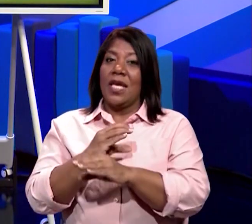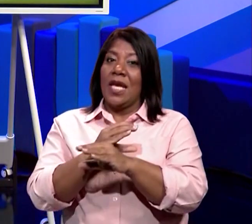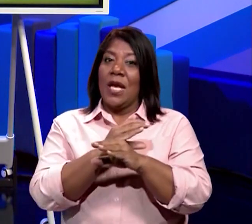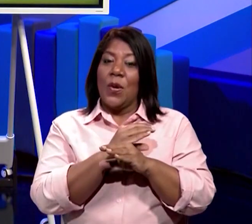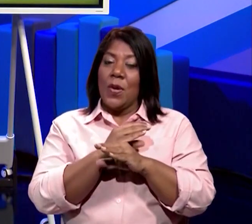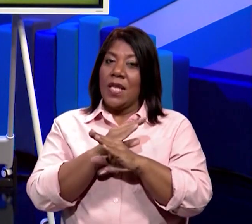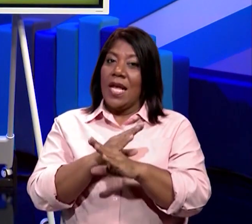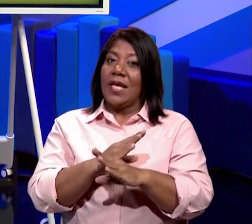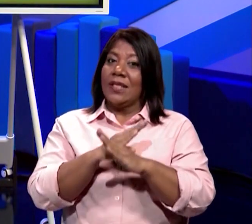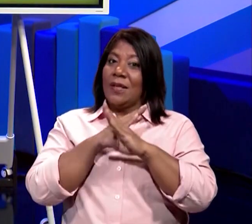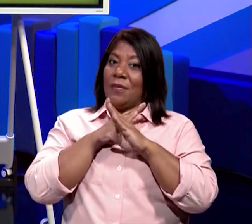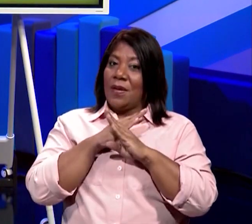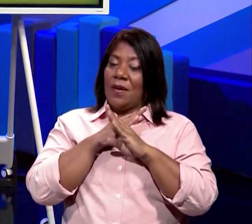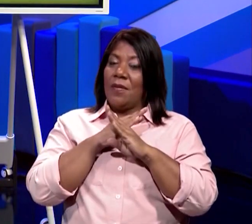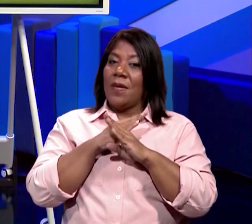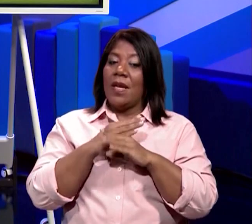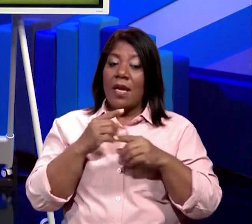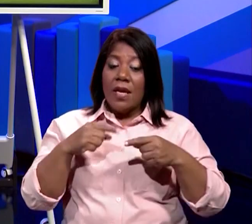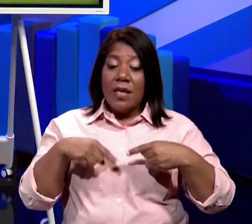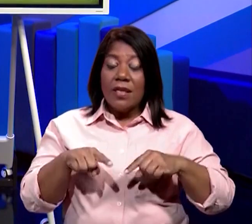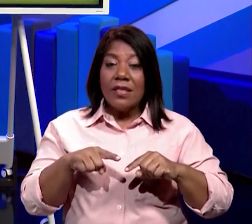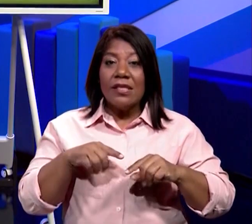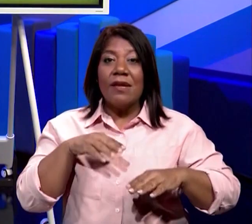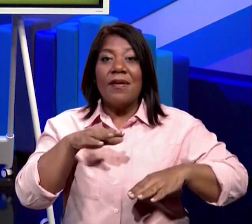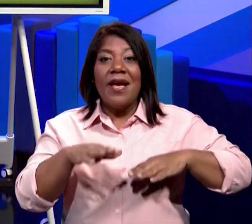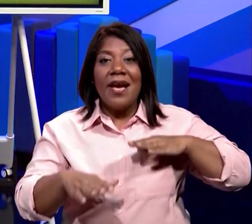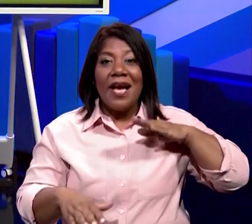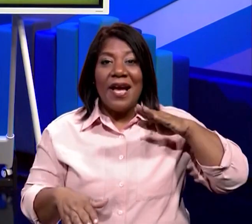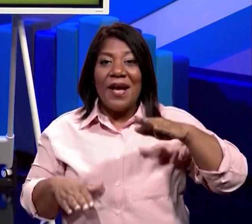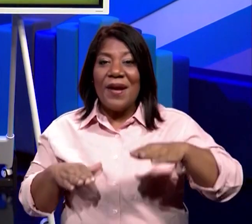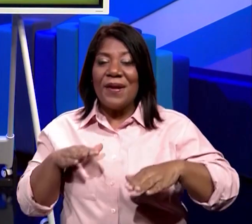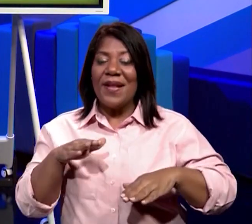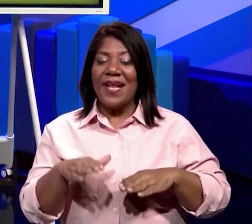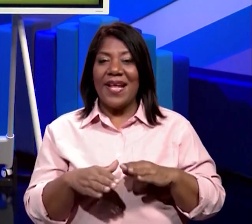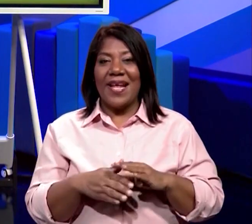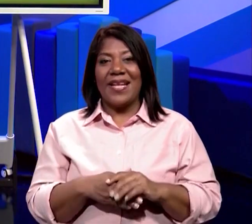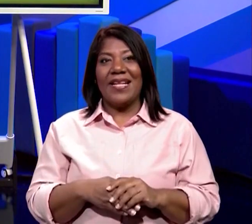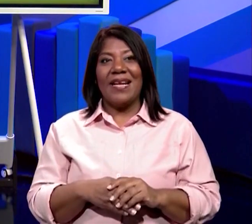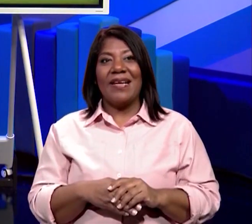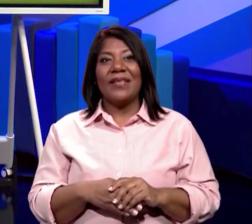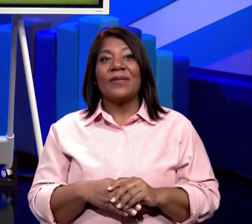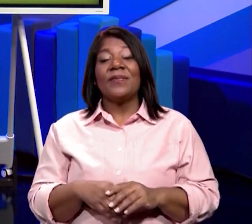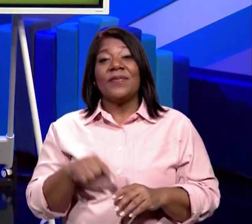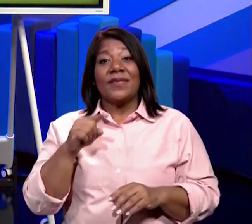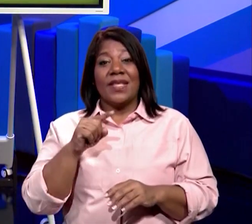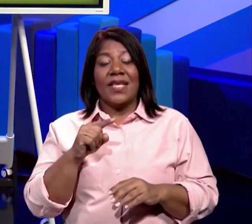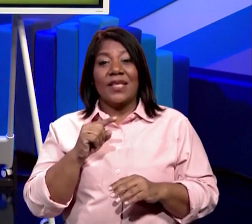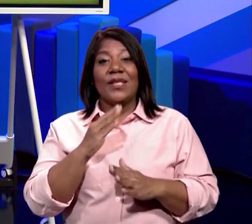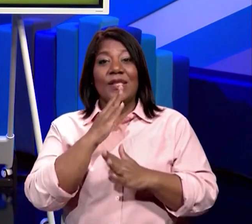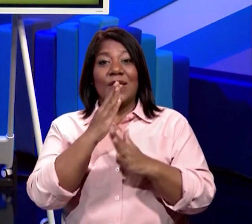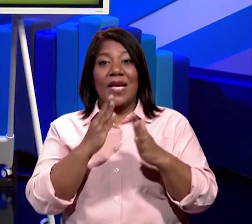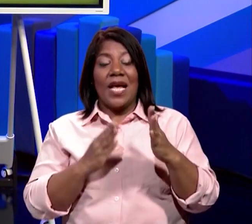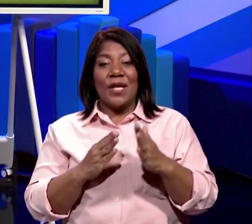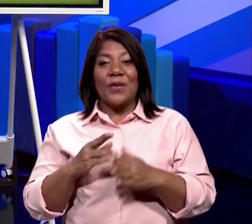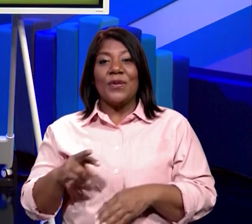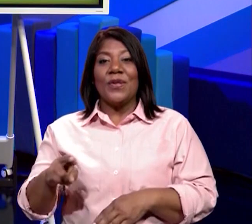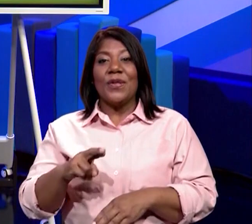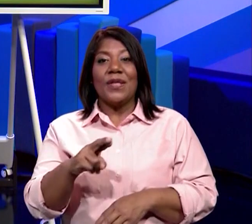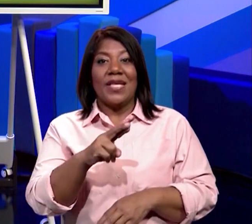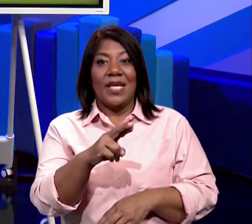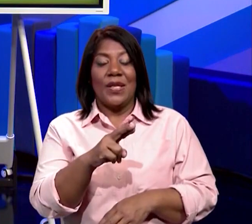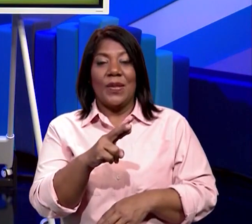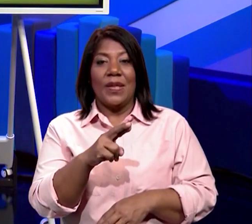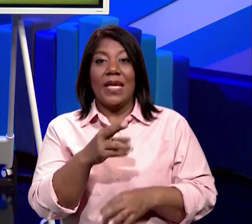precaución cuando nos vamos a bañar. Bien chicos, estos son algunos de los ríos